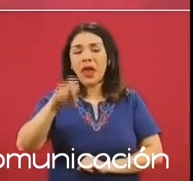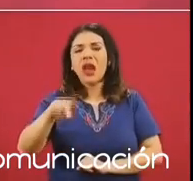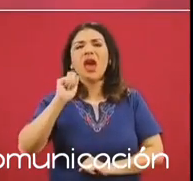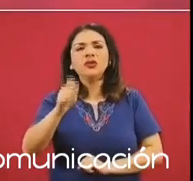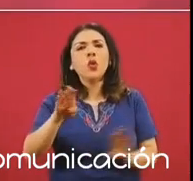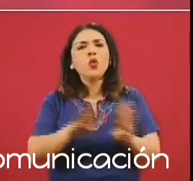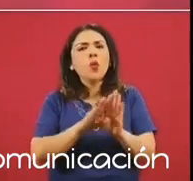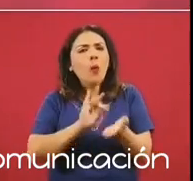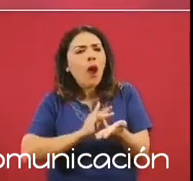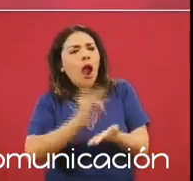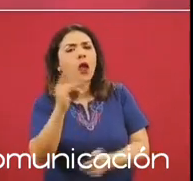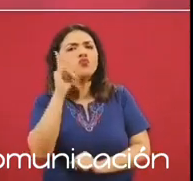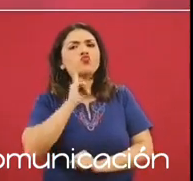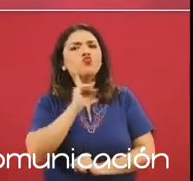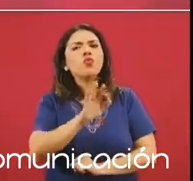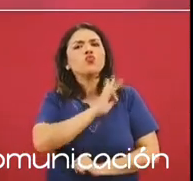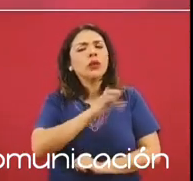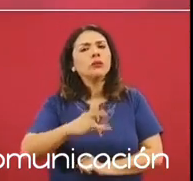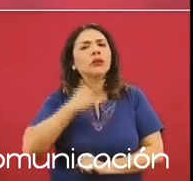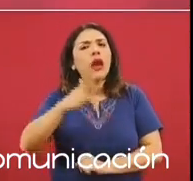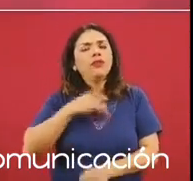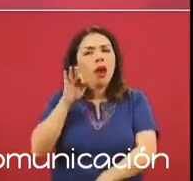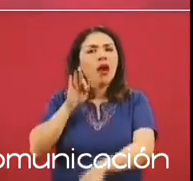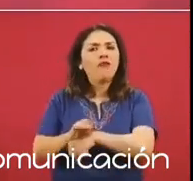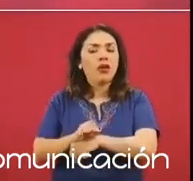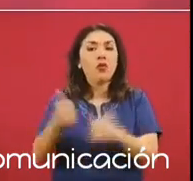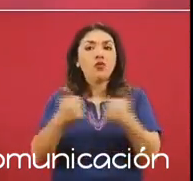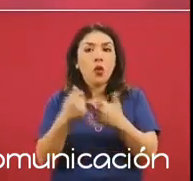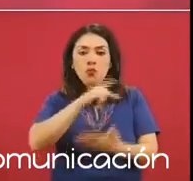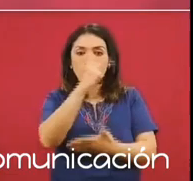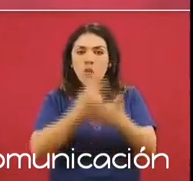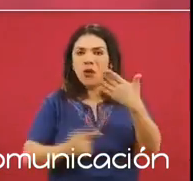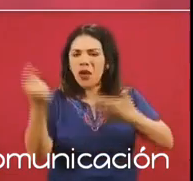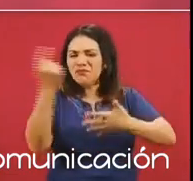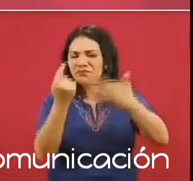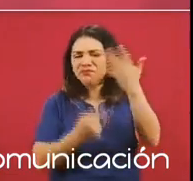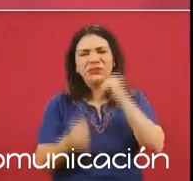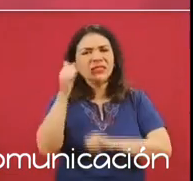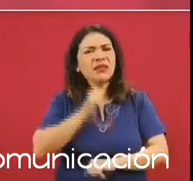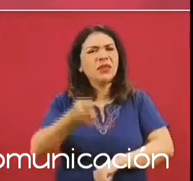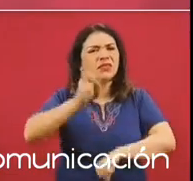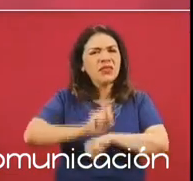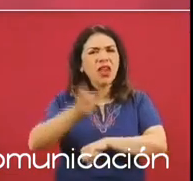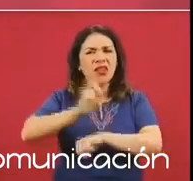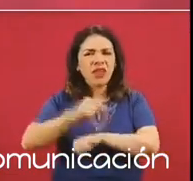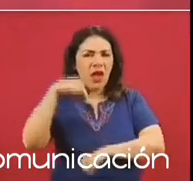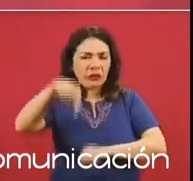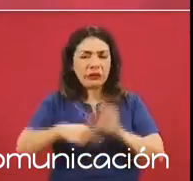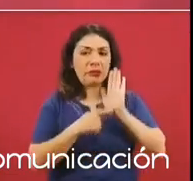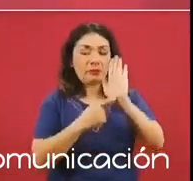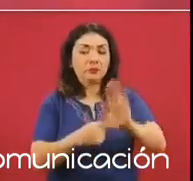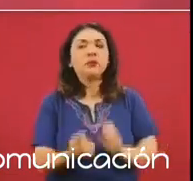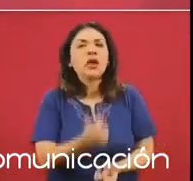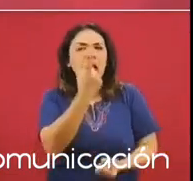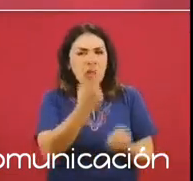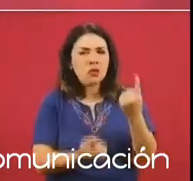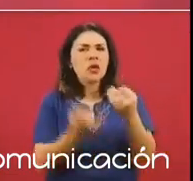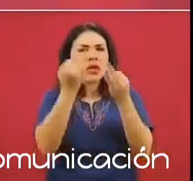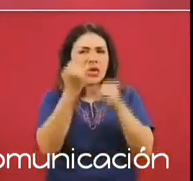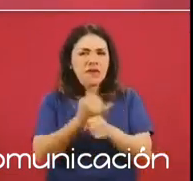impactadas con estos programas que todos los días presentamos. Algunos datos